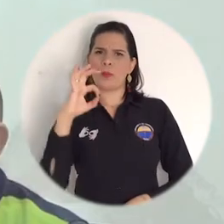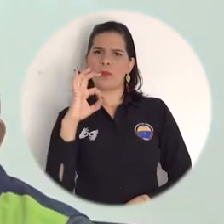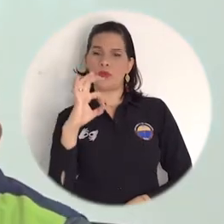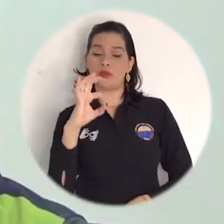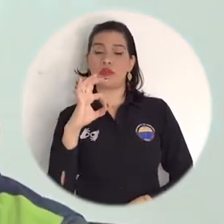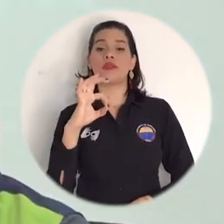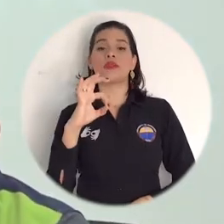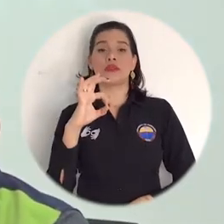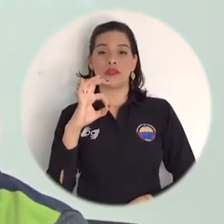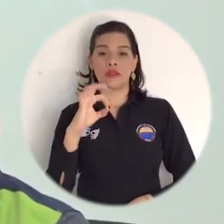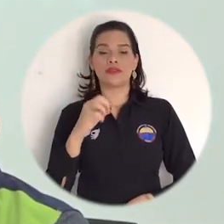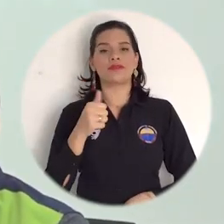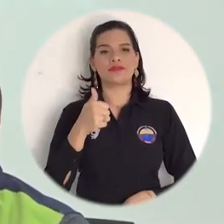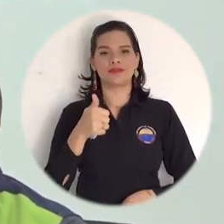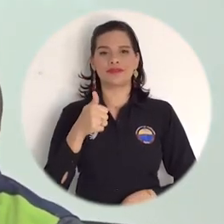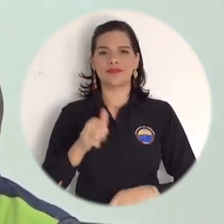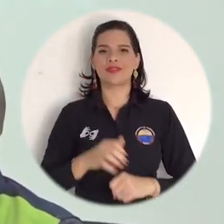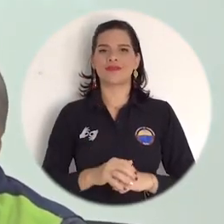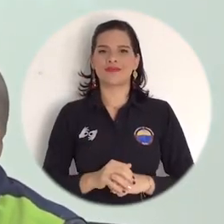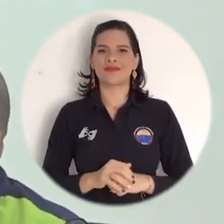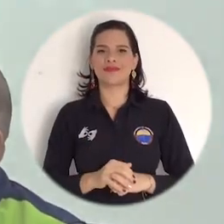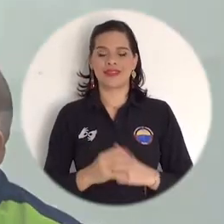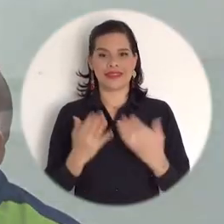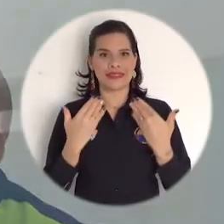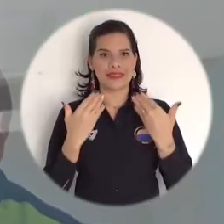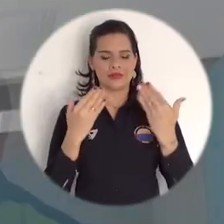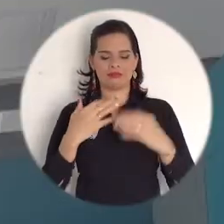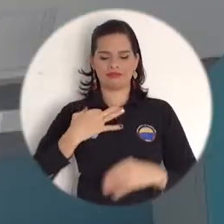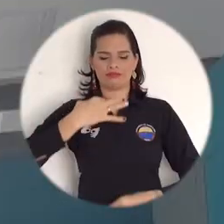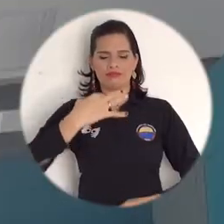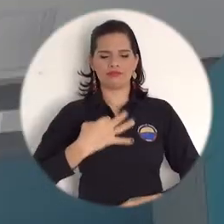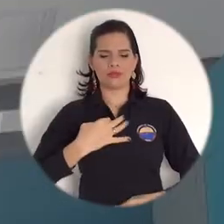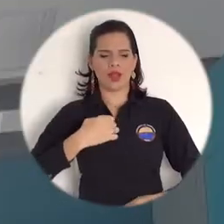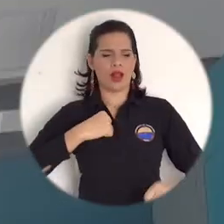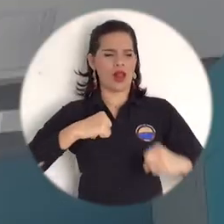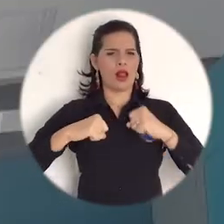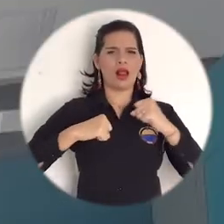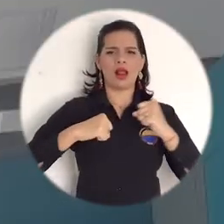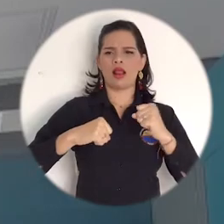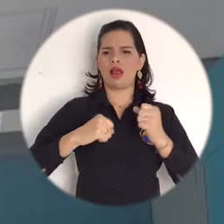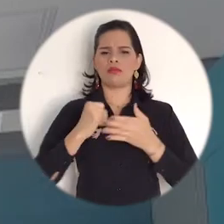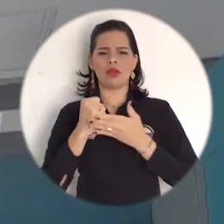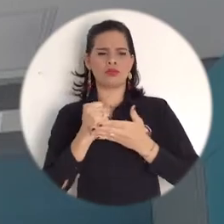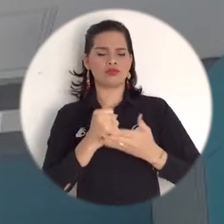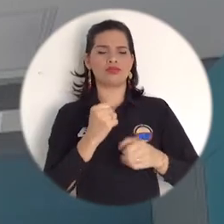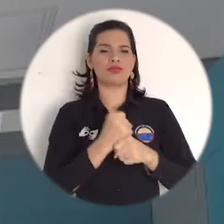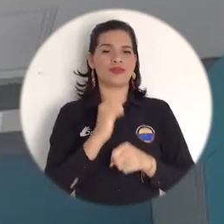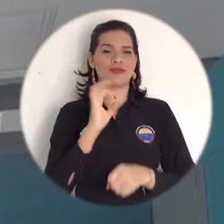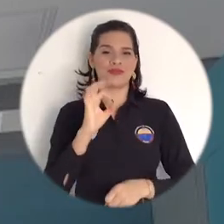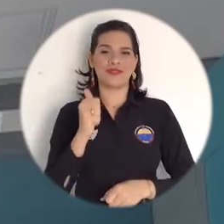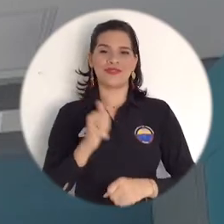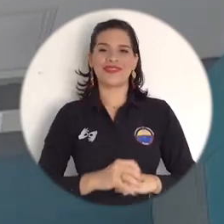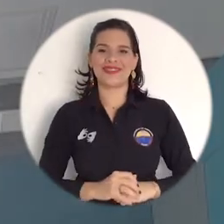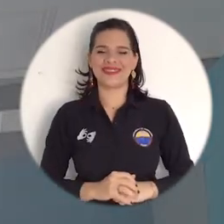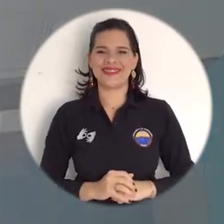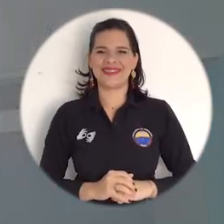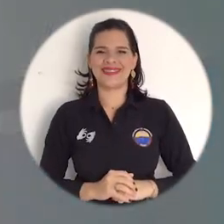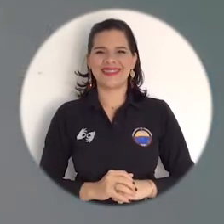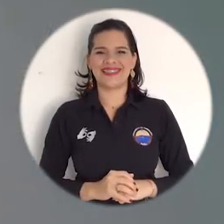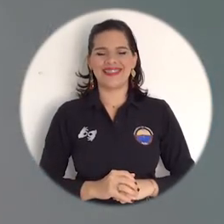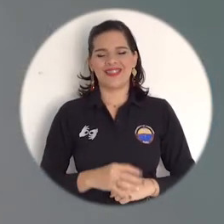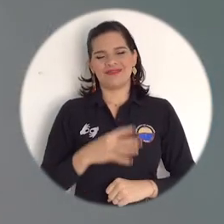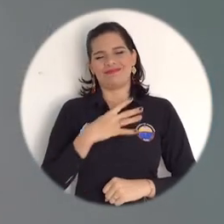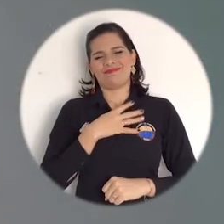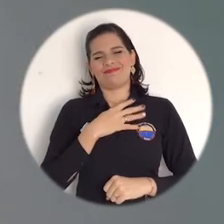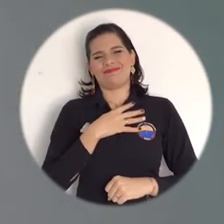profesional invaluable y lo han hecho con dignidad y con todo el profesionalismo. Ha